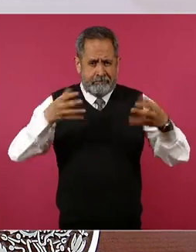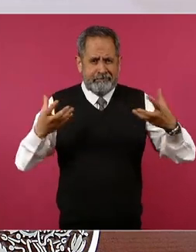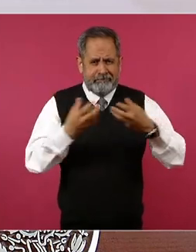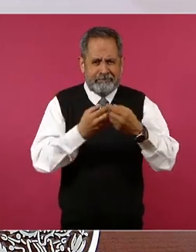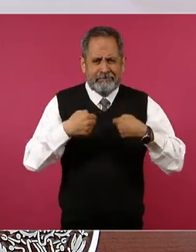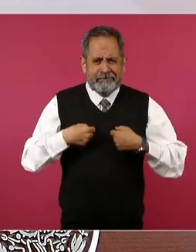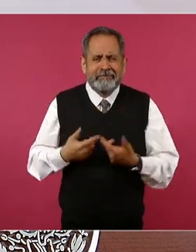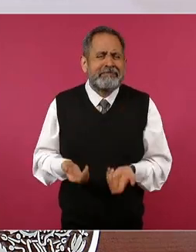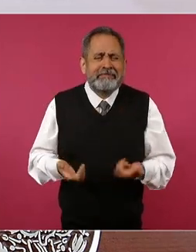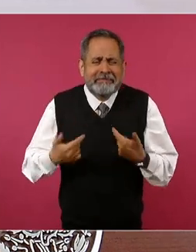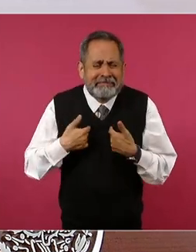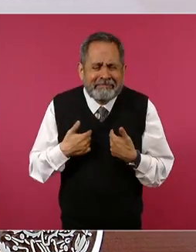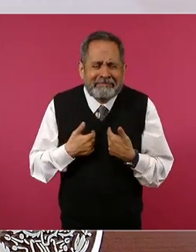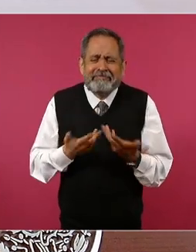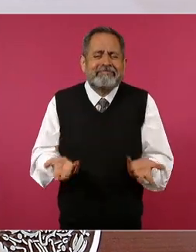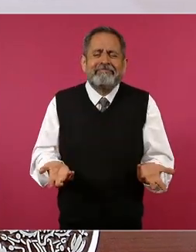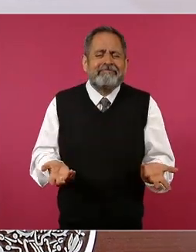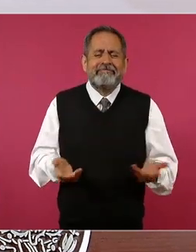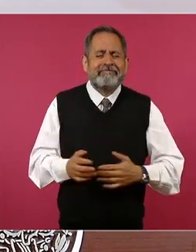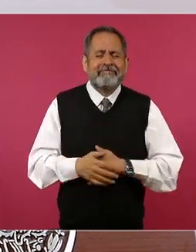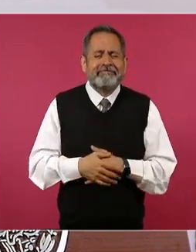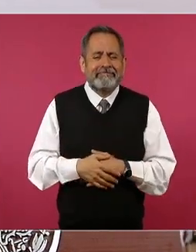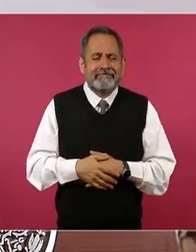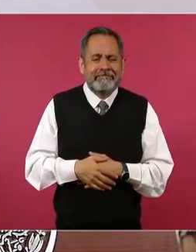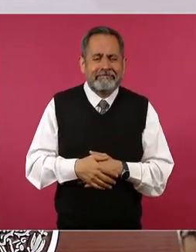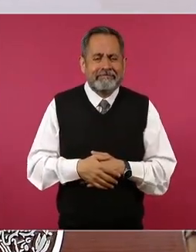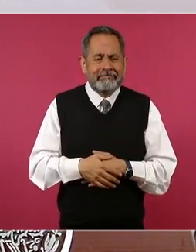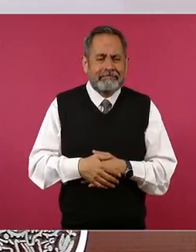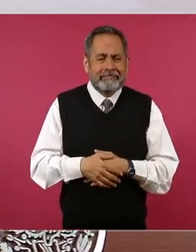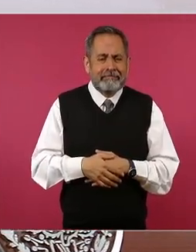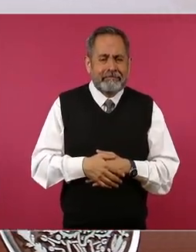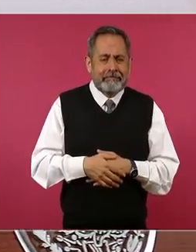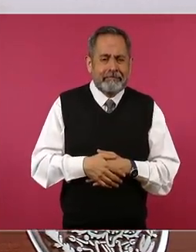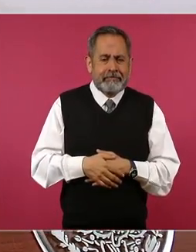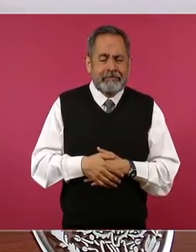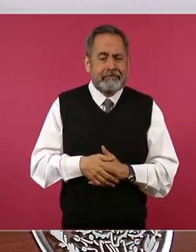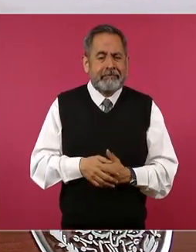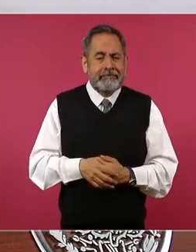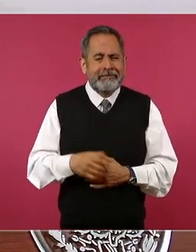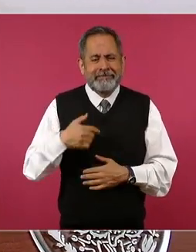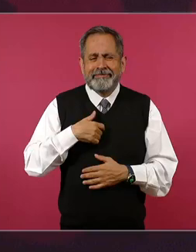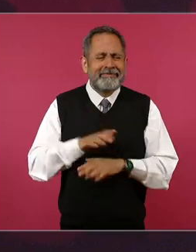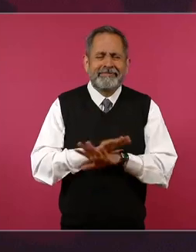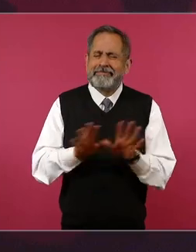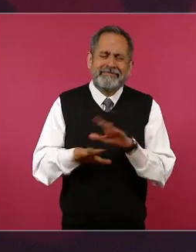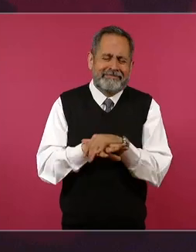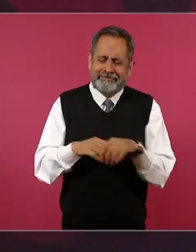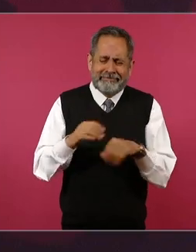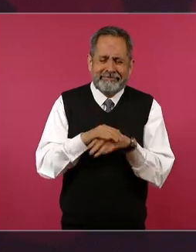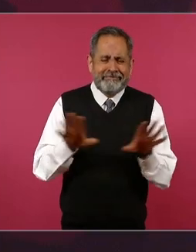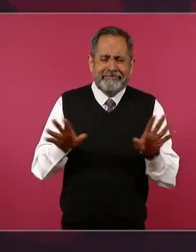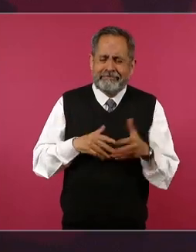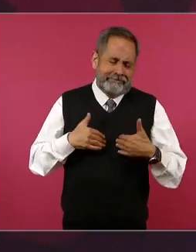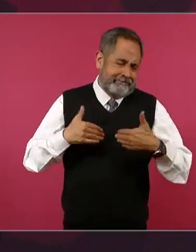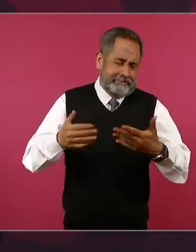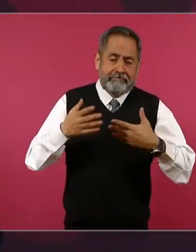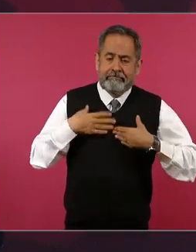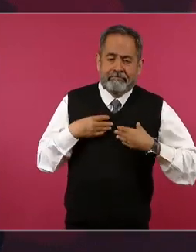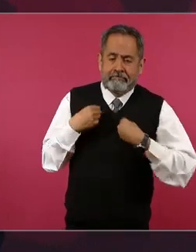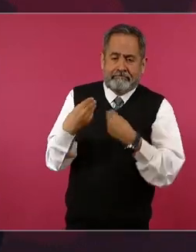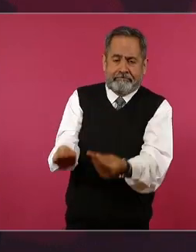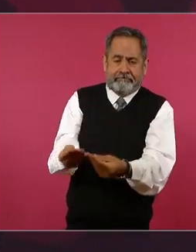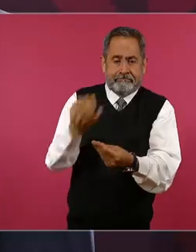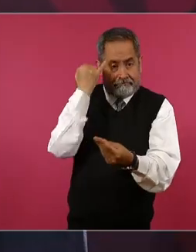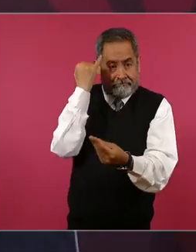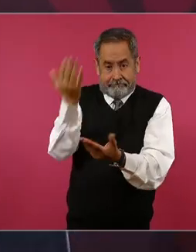tengo ya nada que ver en esto. Ya entregué mi